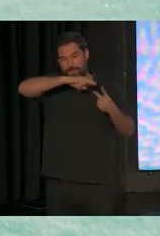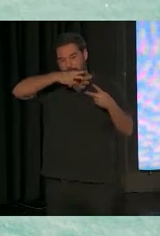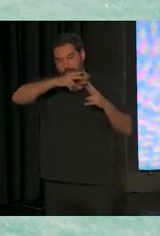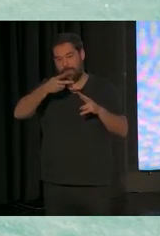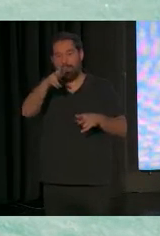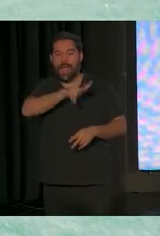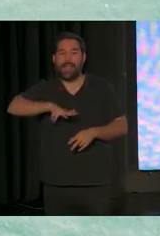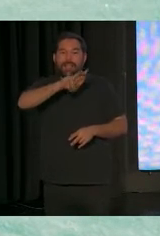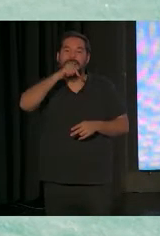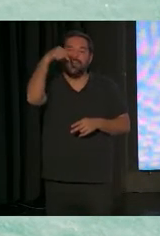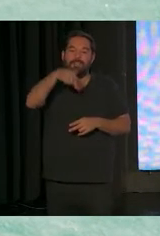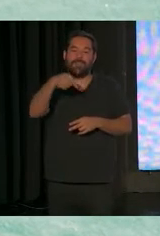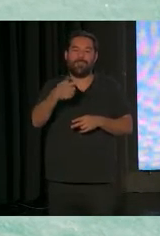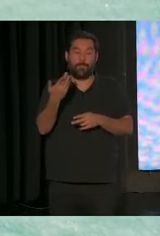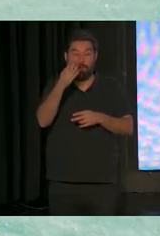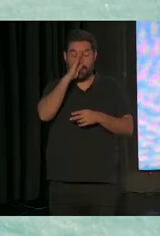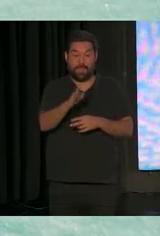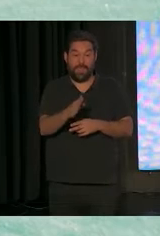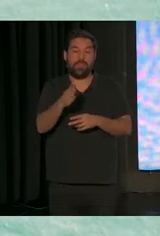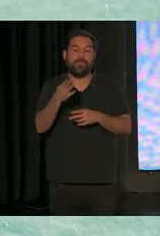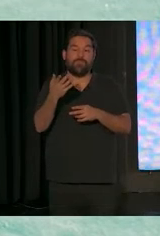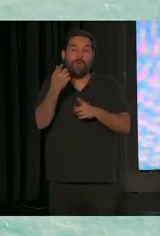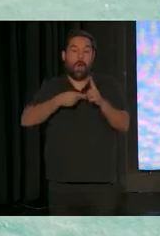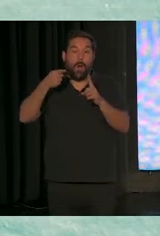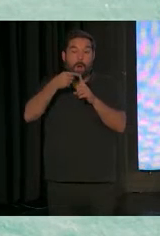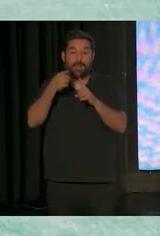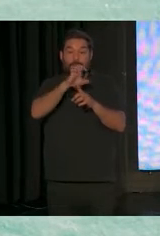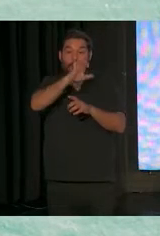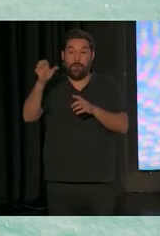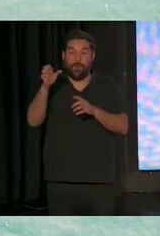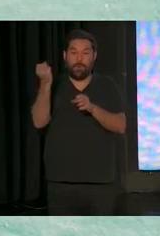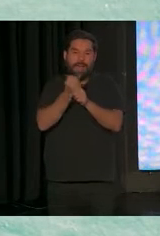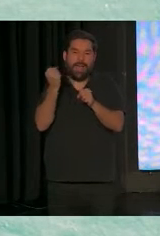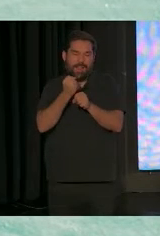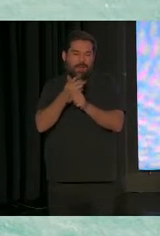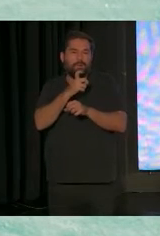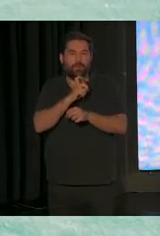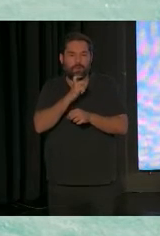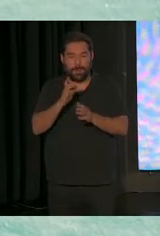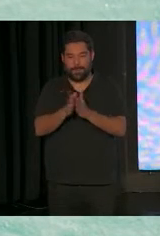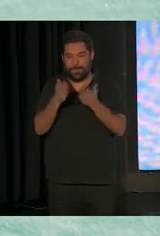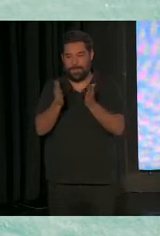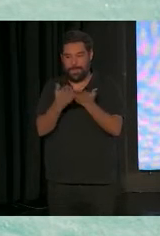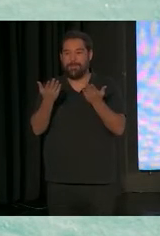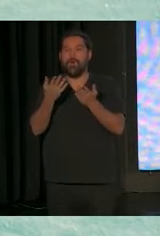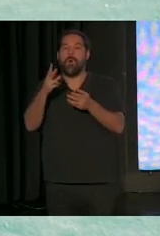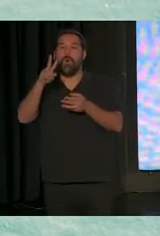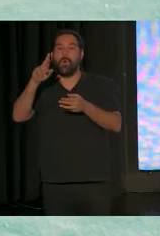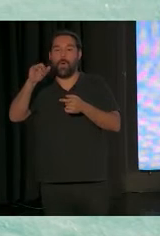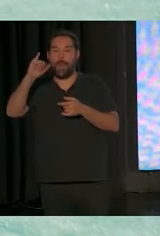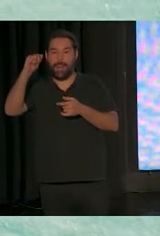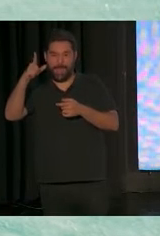plena, es un posicionamiento firme hacia donde está yendo Europa. El libro de Urlieit, que